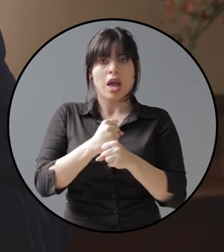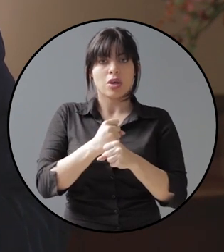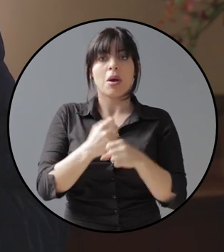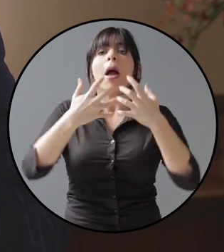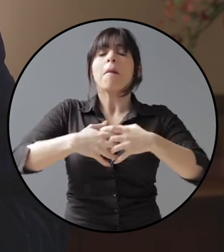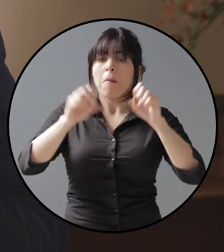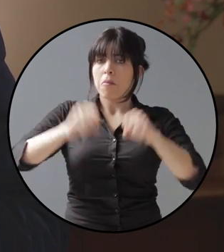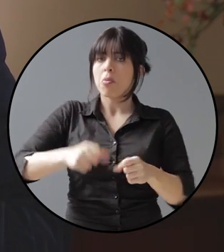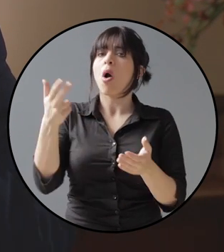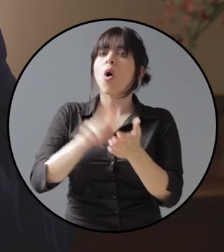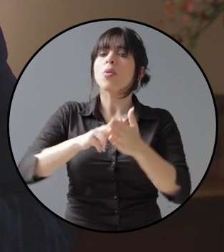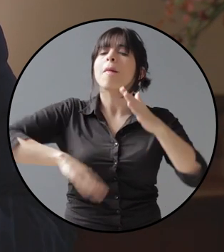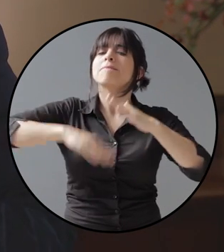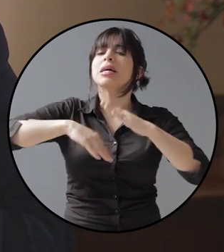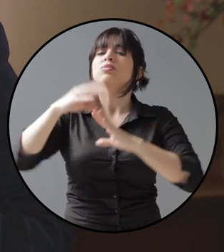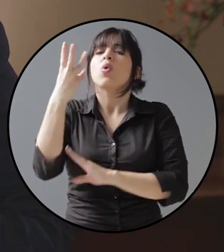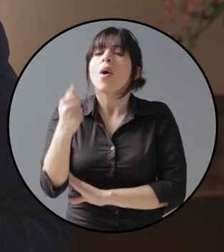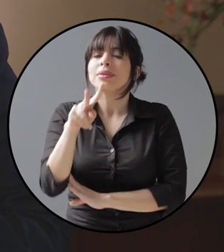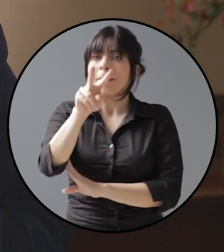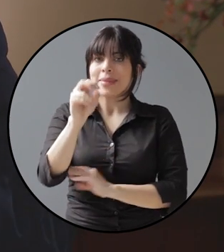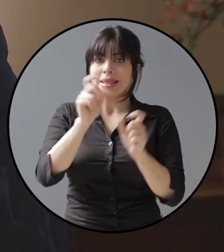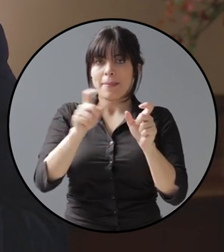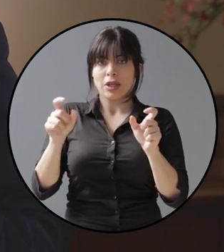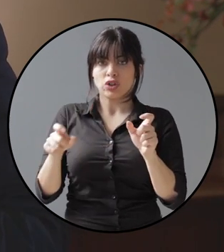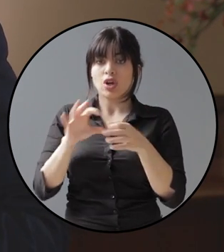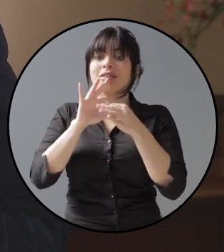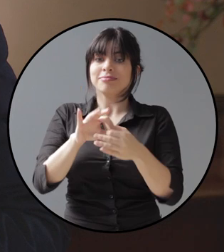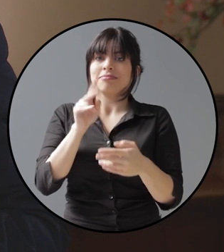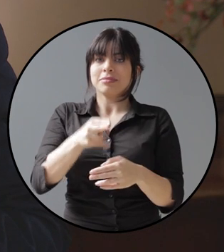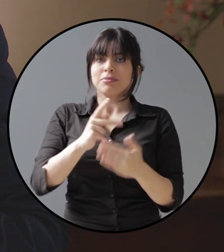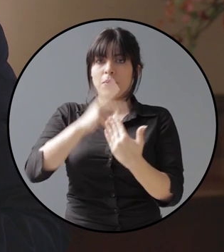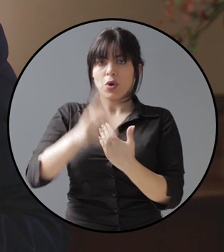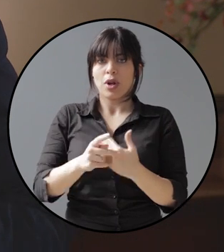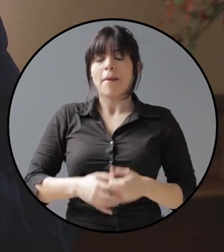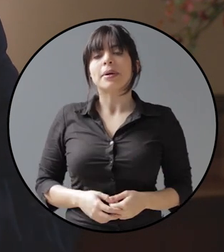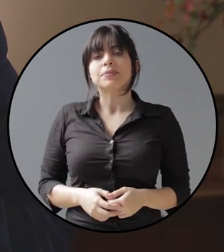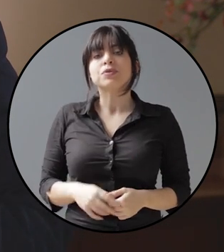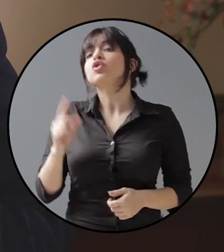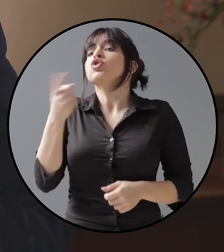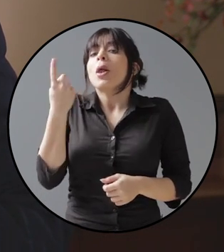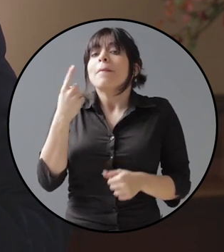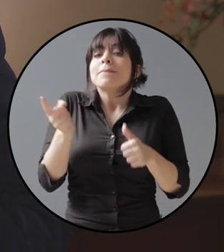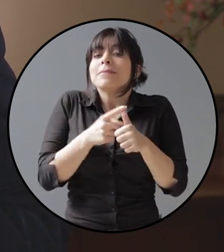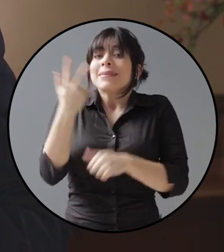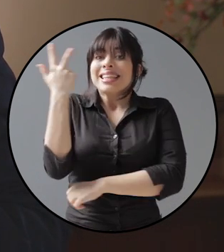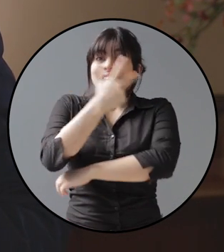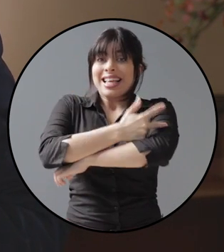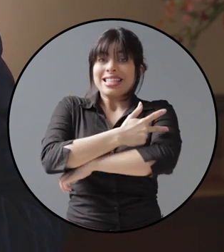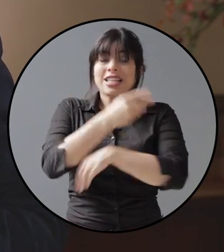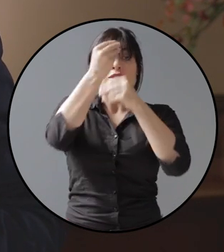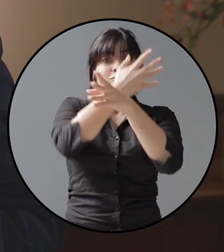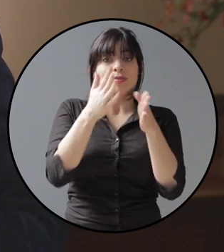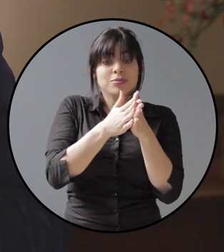empresas podrán contratar un máximo de 20 personas en el marco de este programa. Solo en los primeros tres días